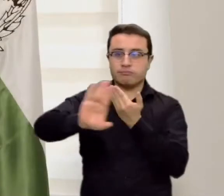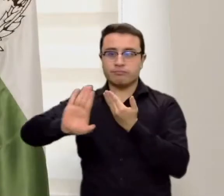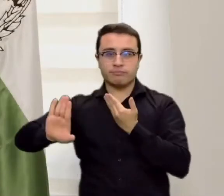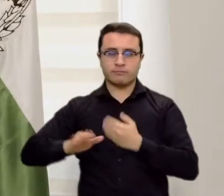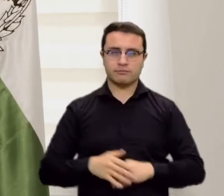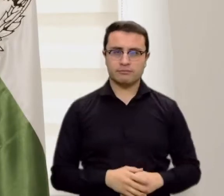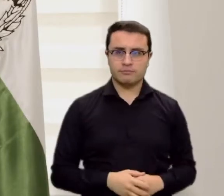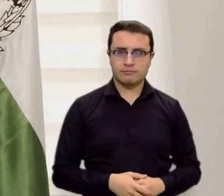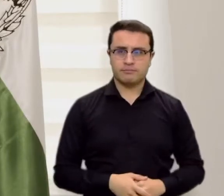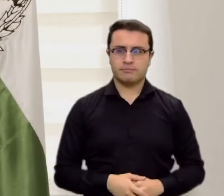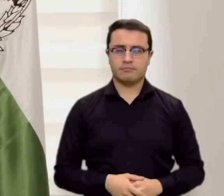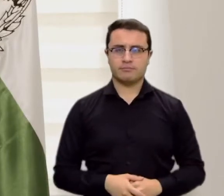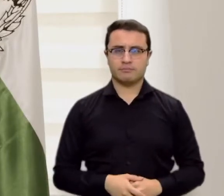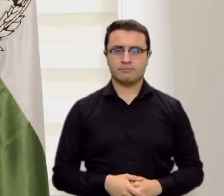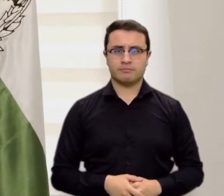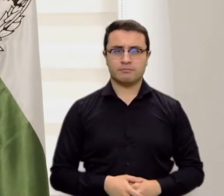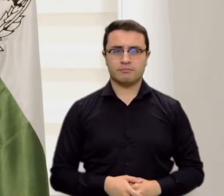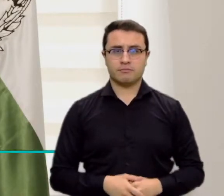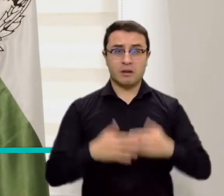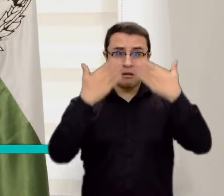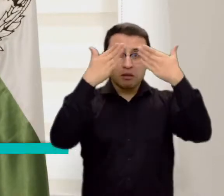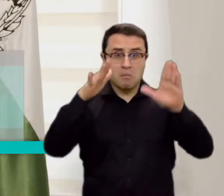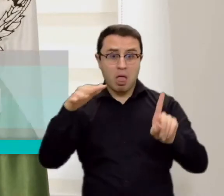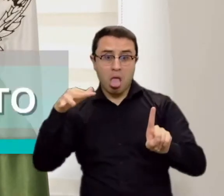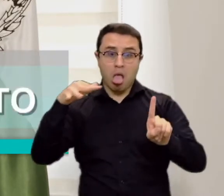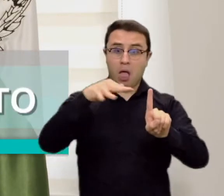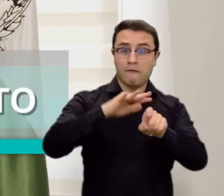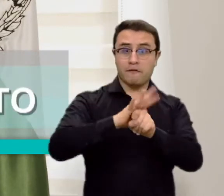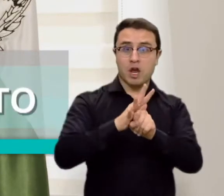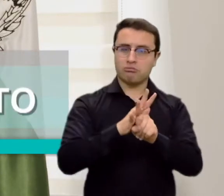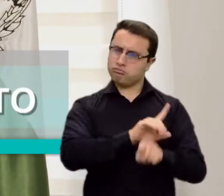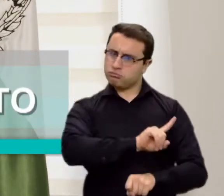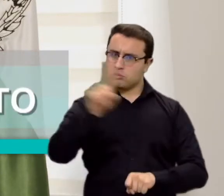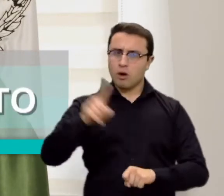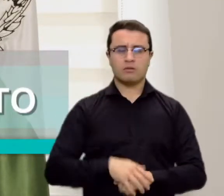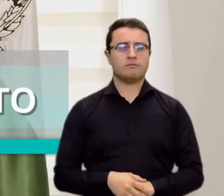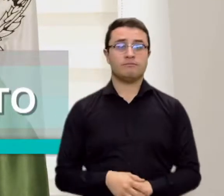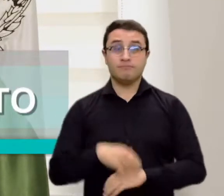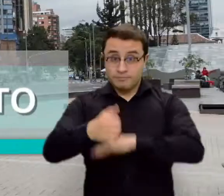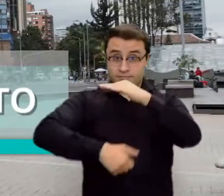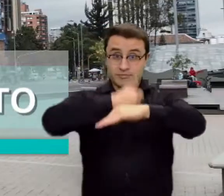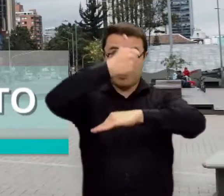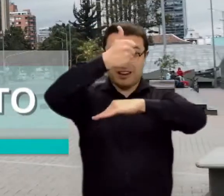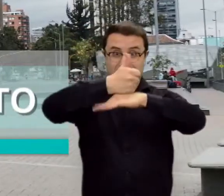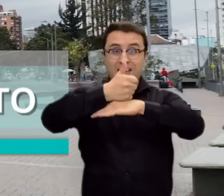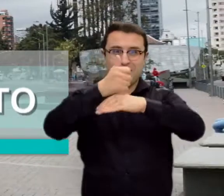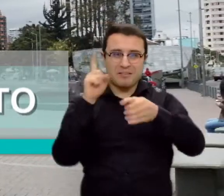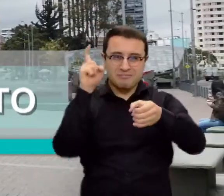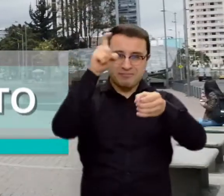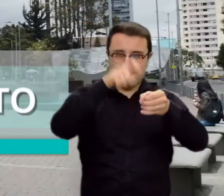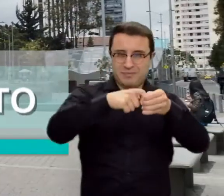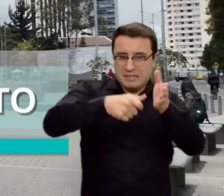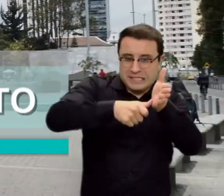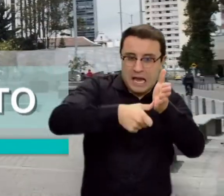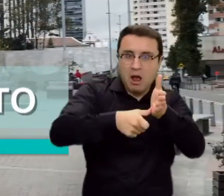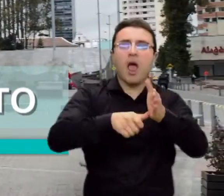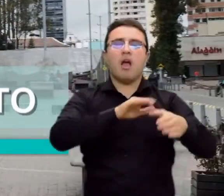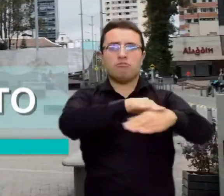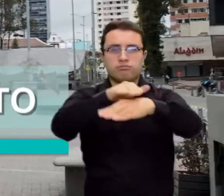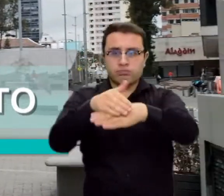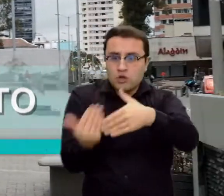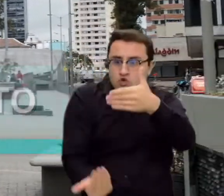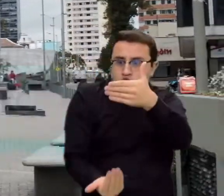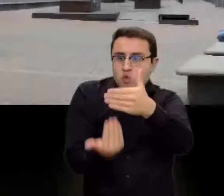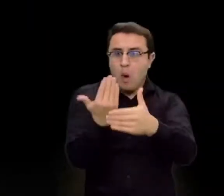democracia no se puede dejar contagiar por un virus. Afirma Registradur Alexander Vega Rocha frente a los retos nuevos que se vienen